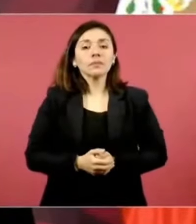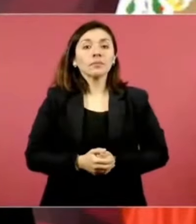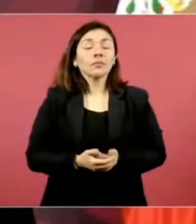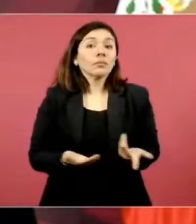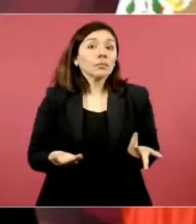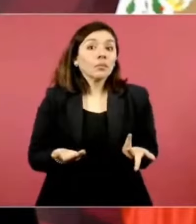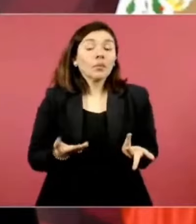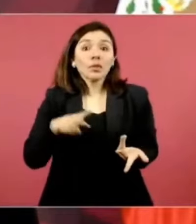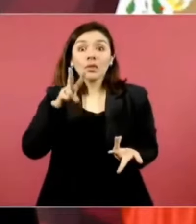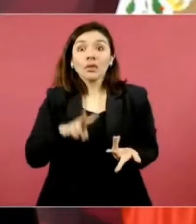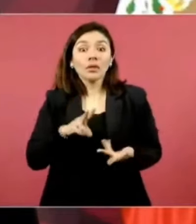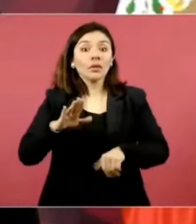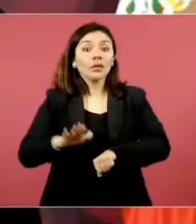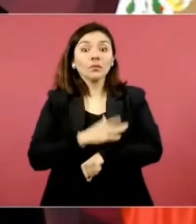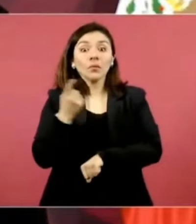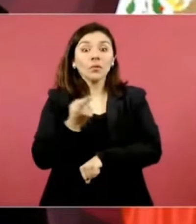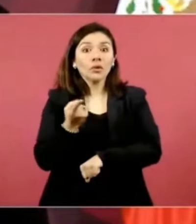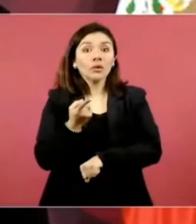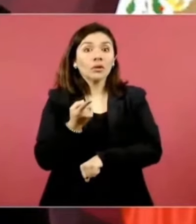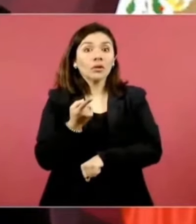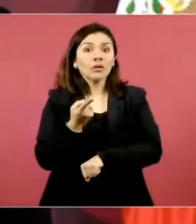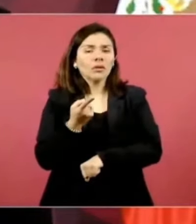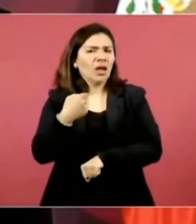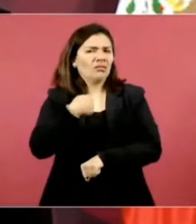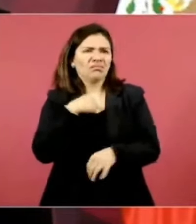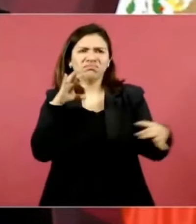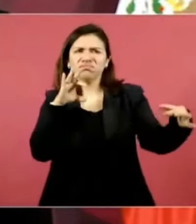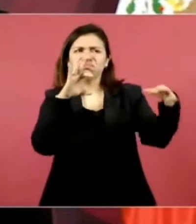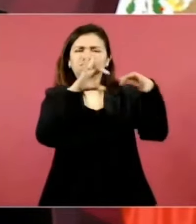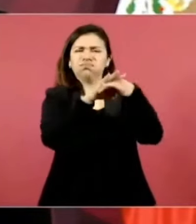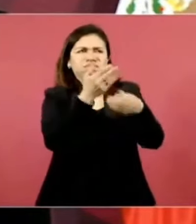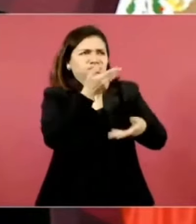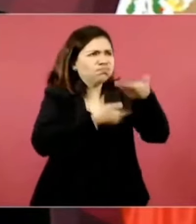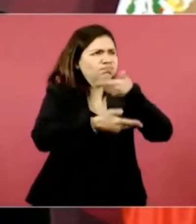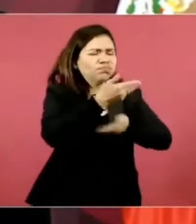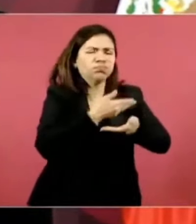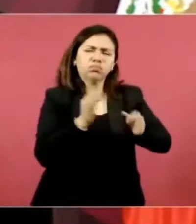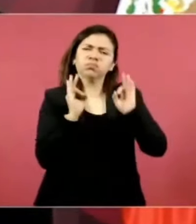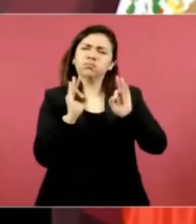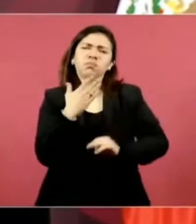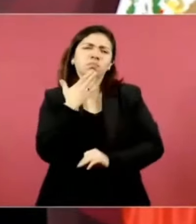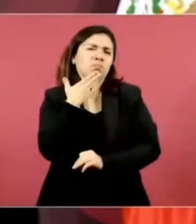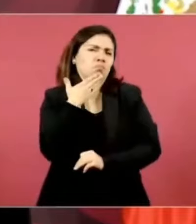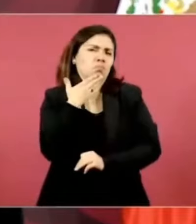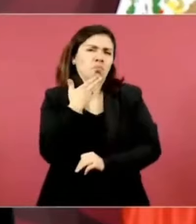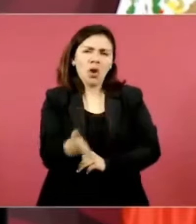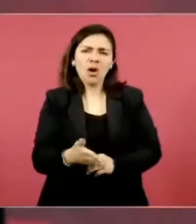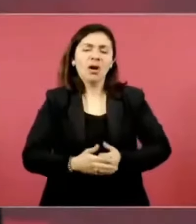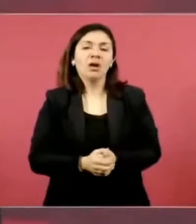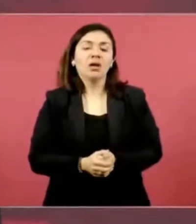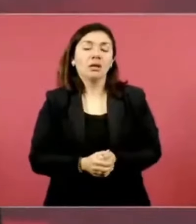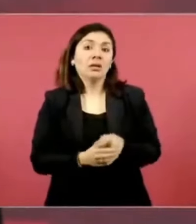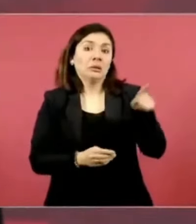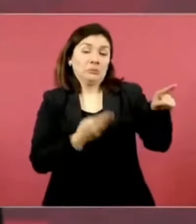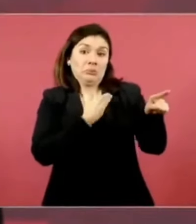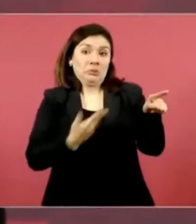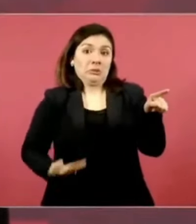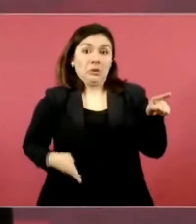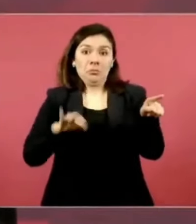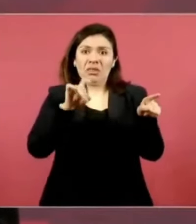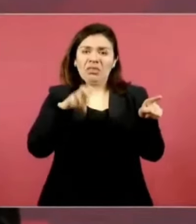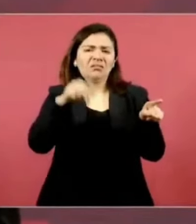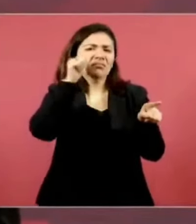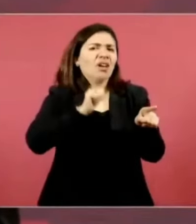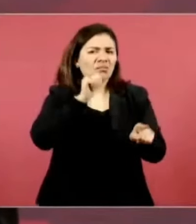es muy buena la relación con el presidente Biden y él es muy